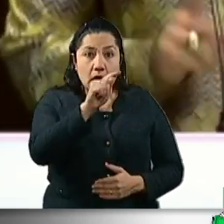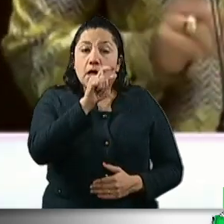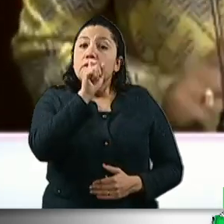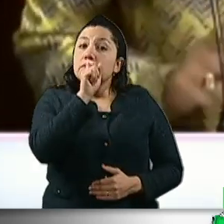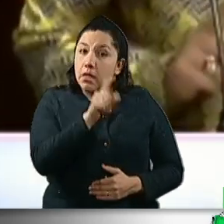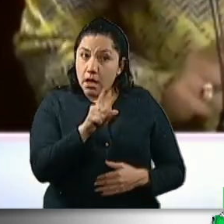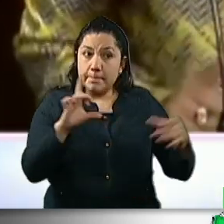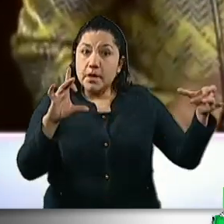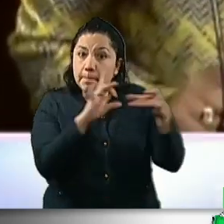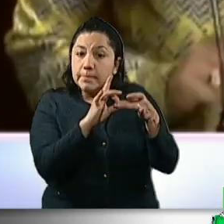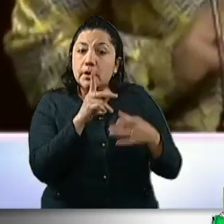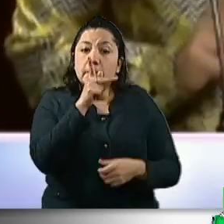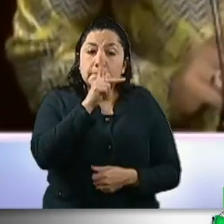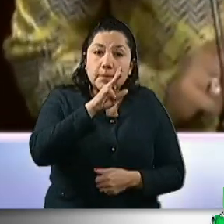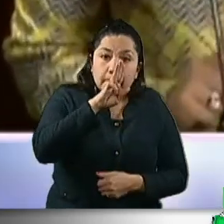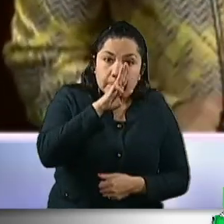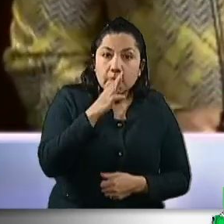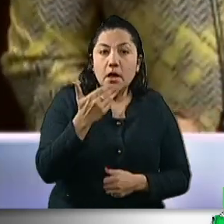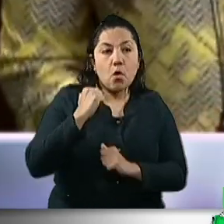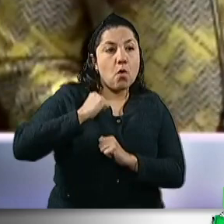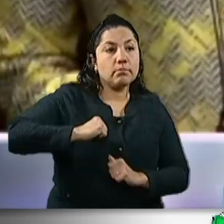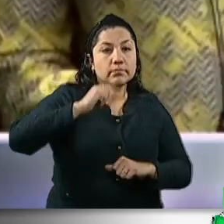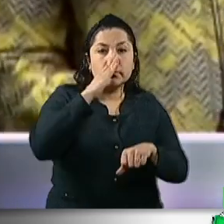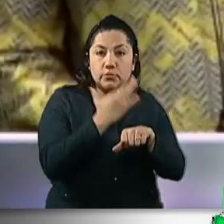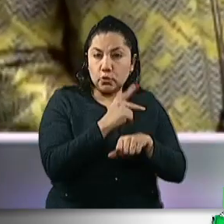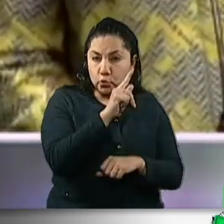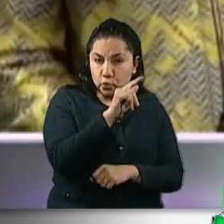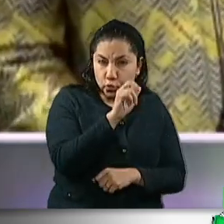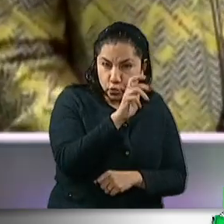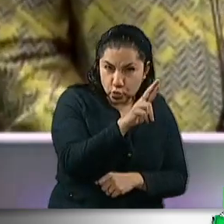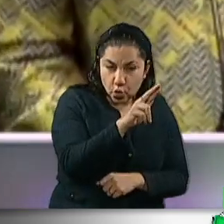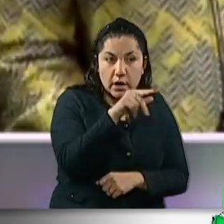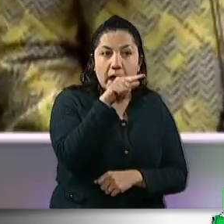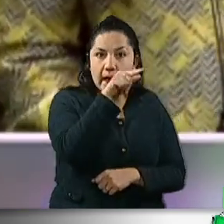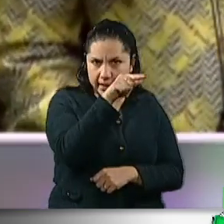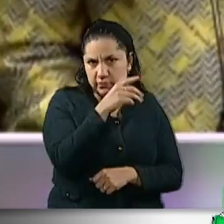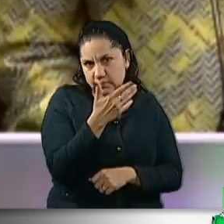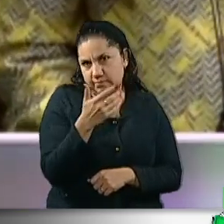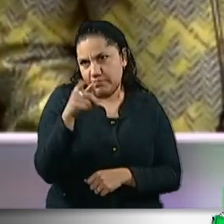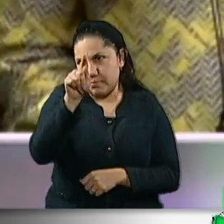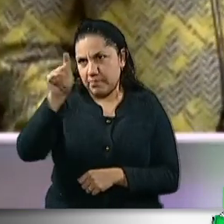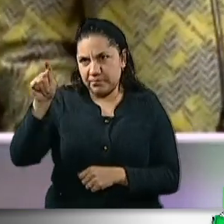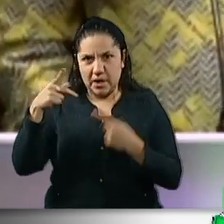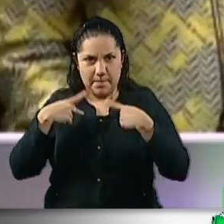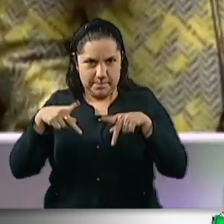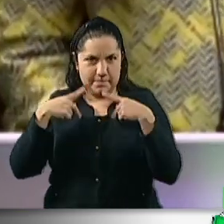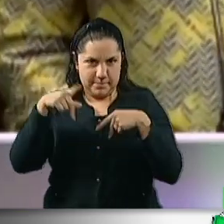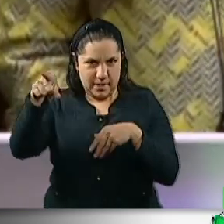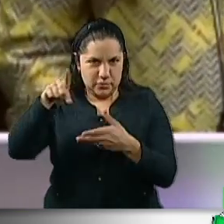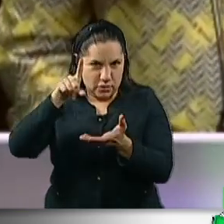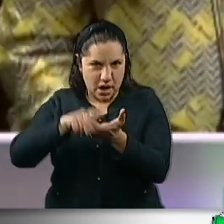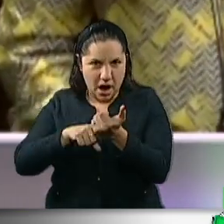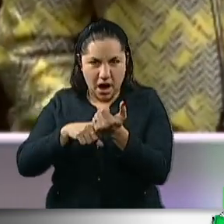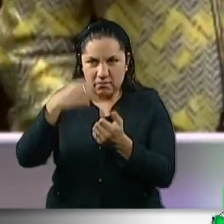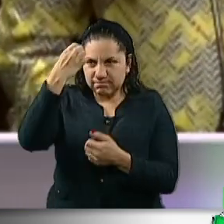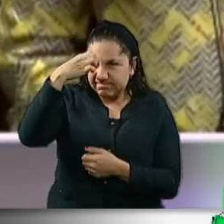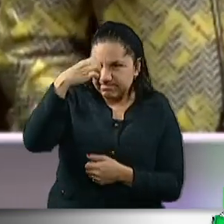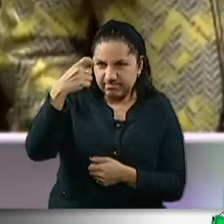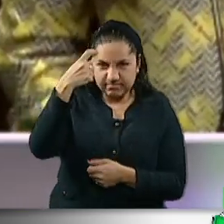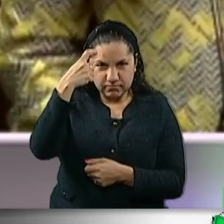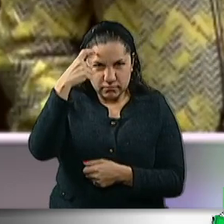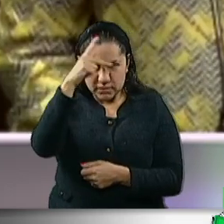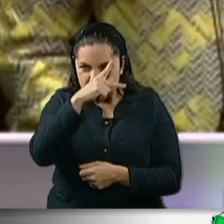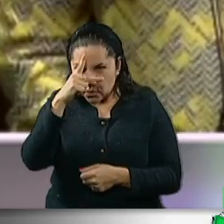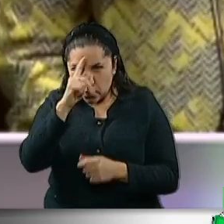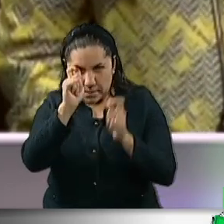pues como se ha señalado con los expertos, los asuntos de salud mental se deben atender desde los hogares y con una relación